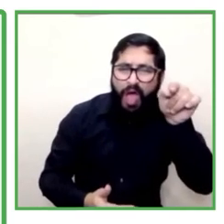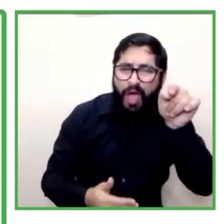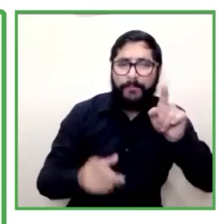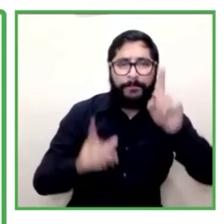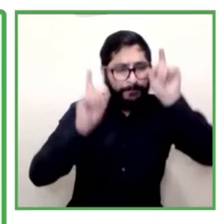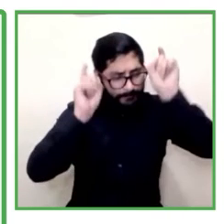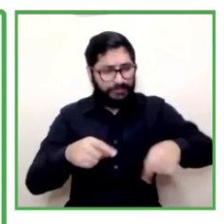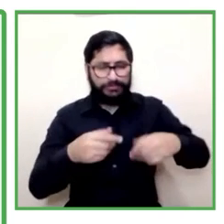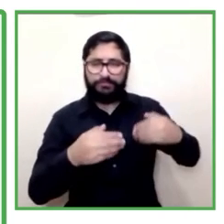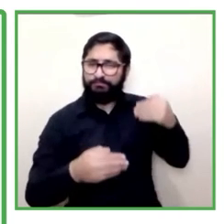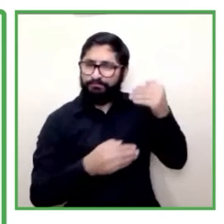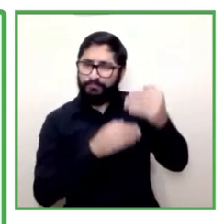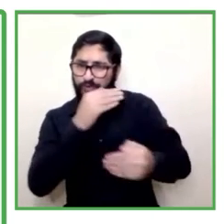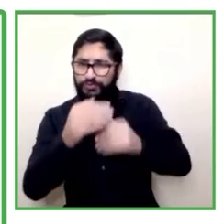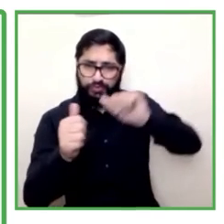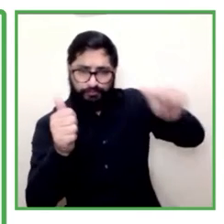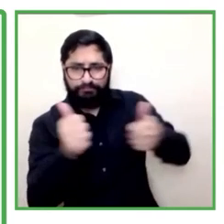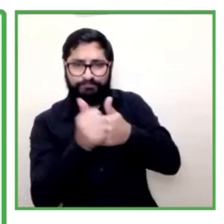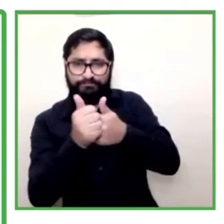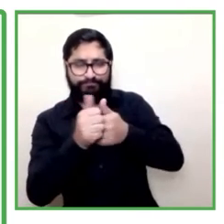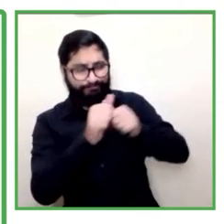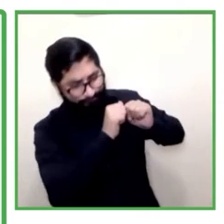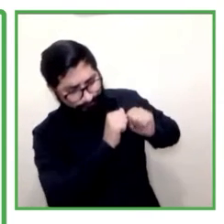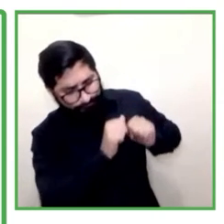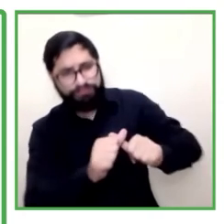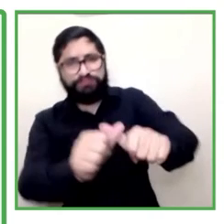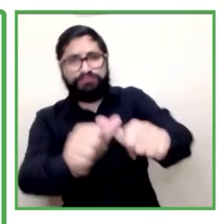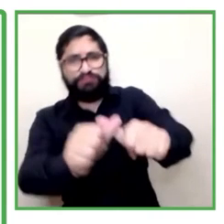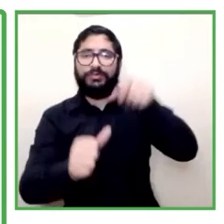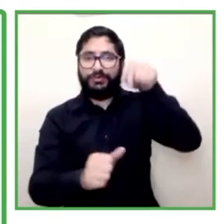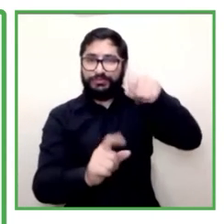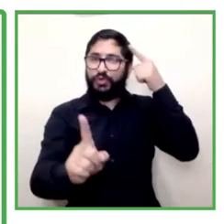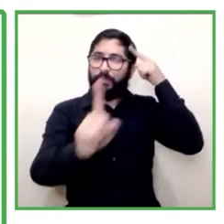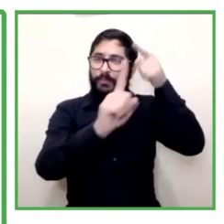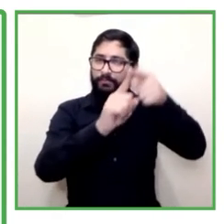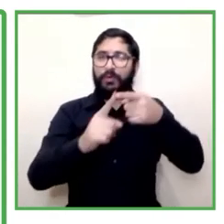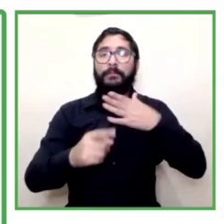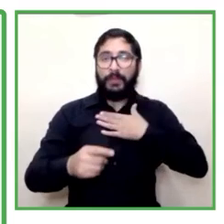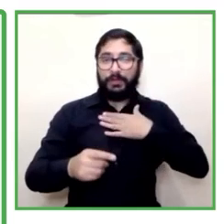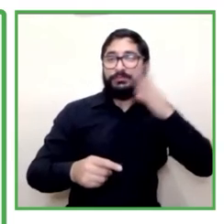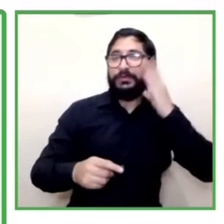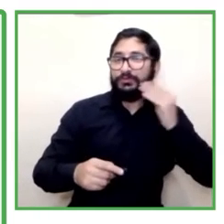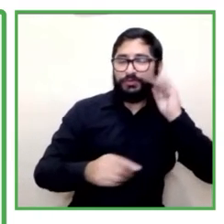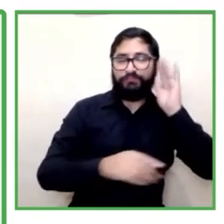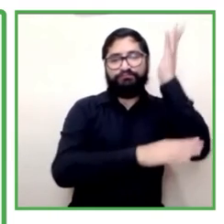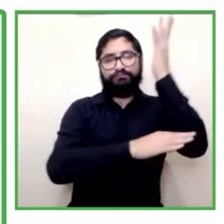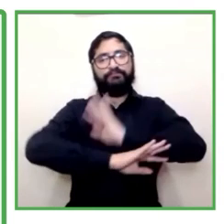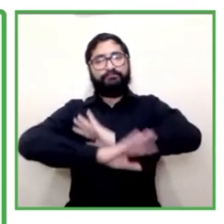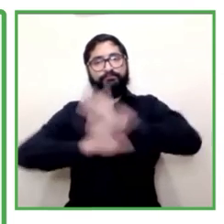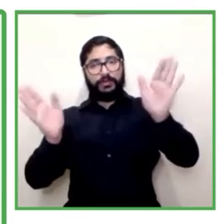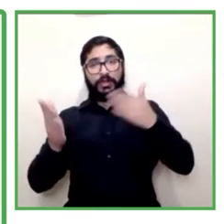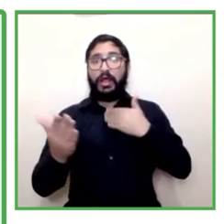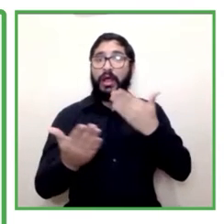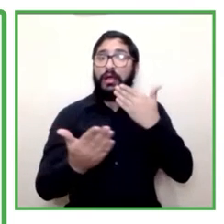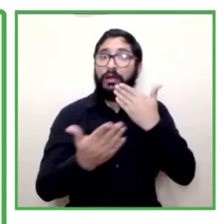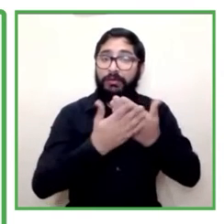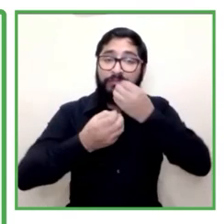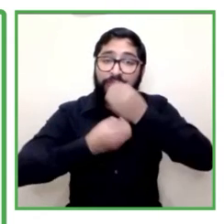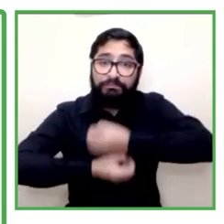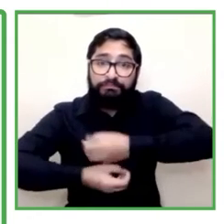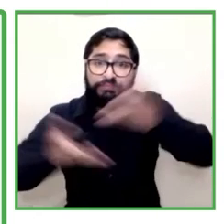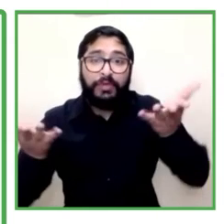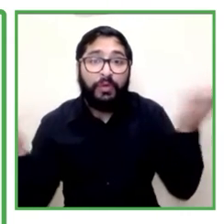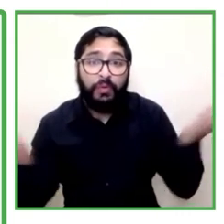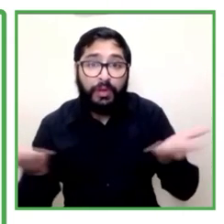así que finalizo mi presentación anunciando estos desafíos y los retos que